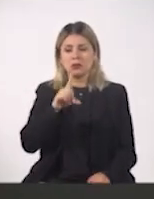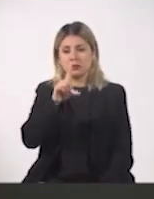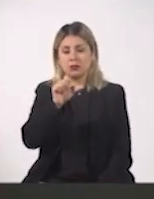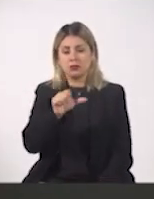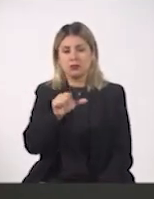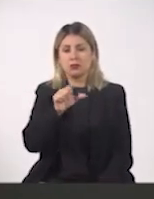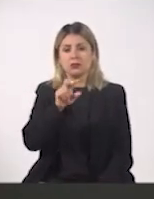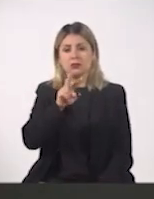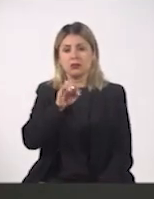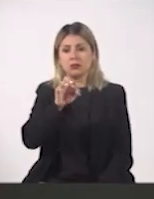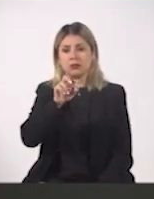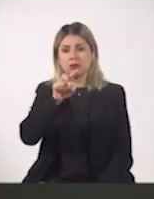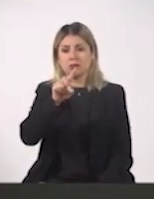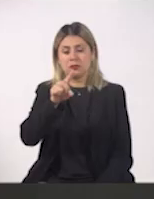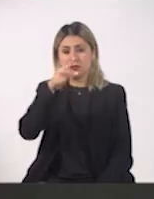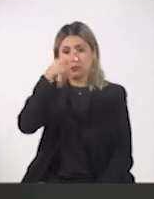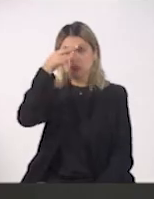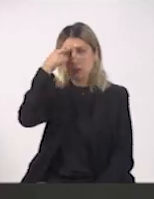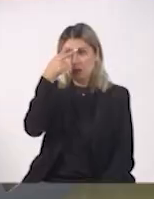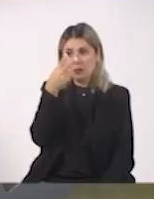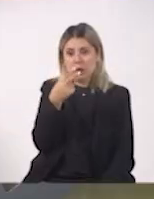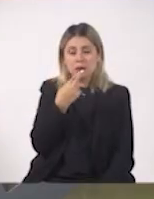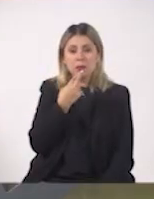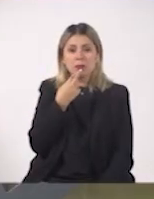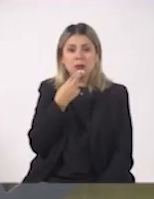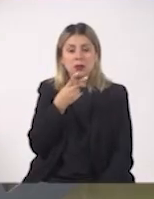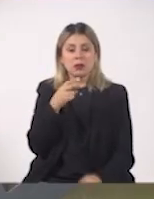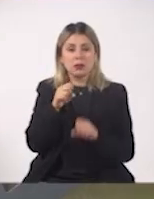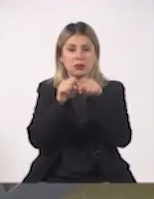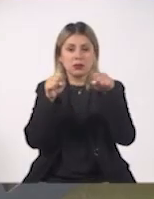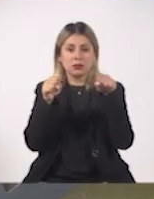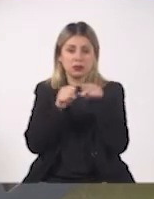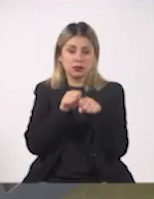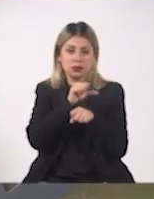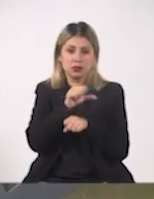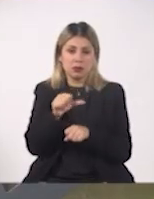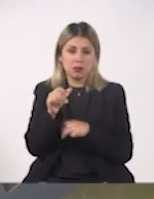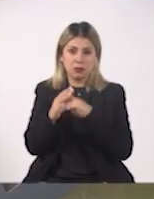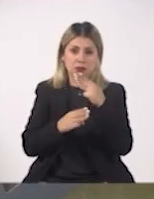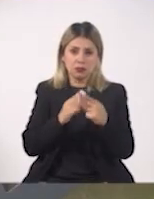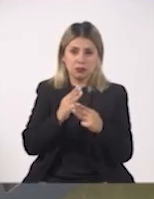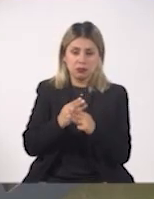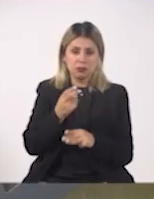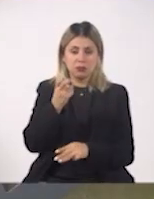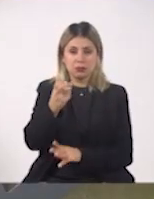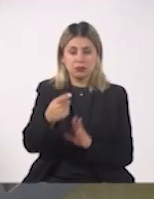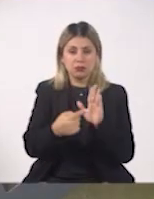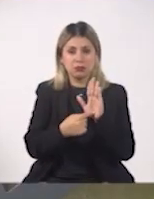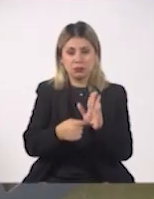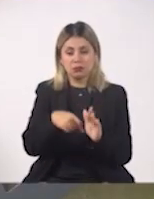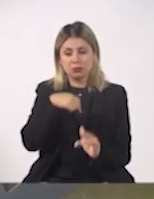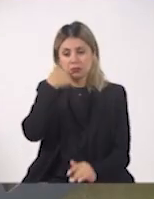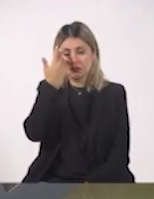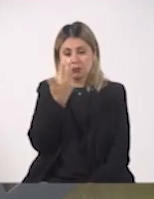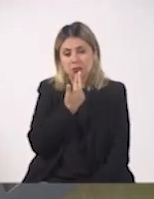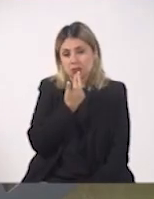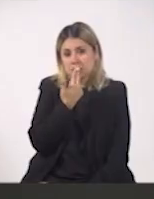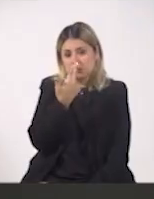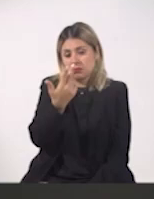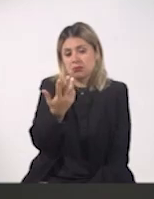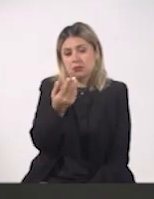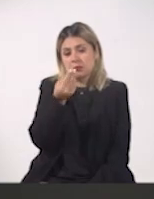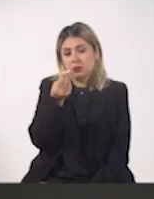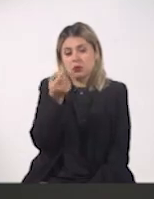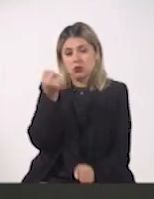que México tiene uno de los mejores sistemas de pagos a nivel mundial. Así como hay cosas que de repente quisiéramos ser mejores y que tenemos muchas